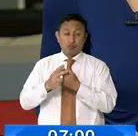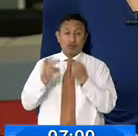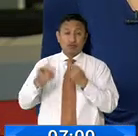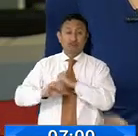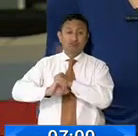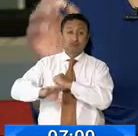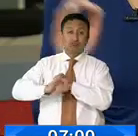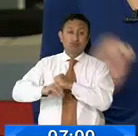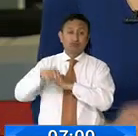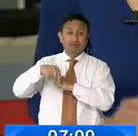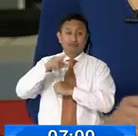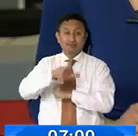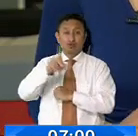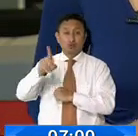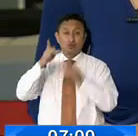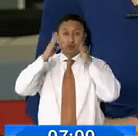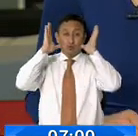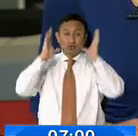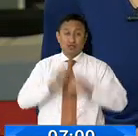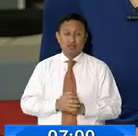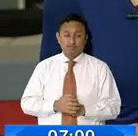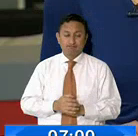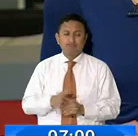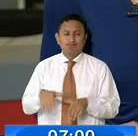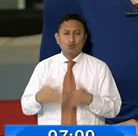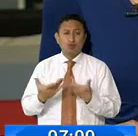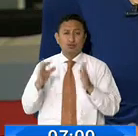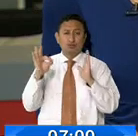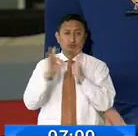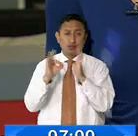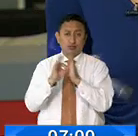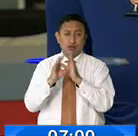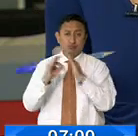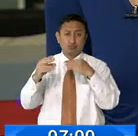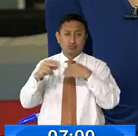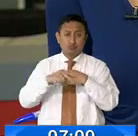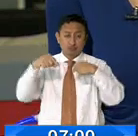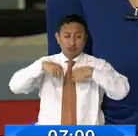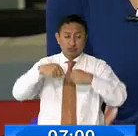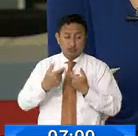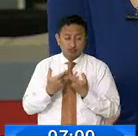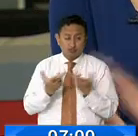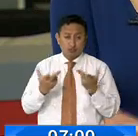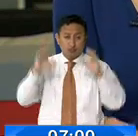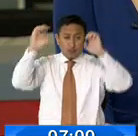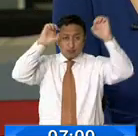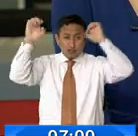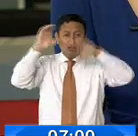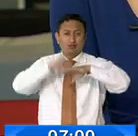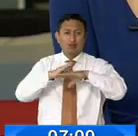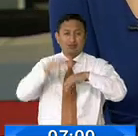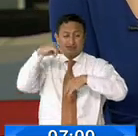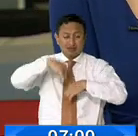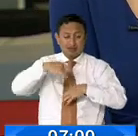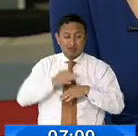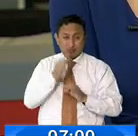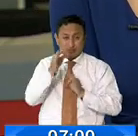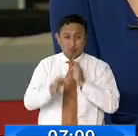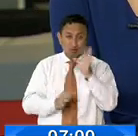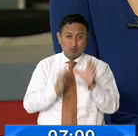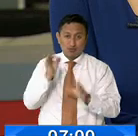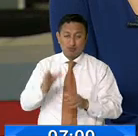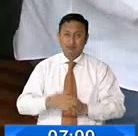electoral que arranca este 31 de diciembre. La utilización de los medios digitales será su mejor estrategia por la presencia del COVID-19.